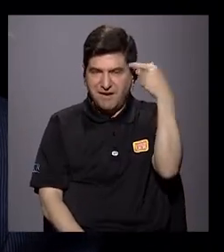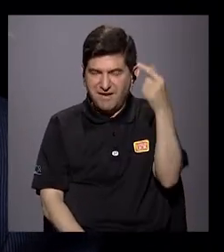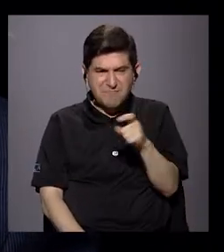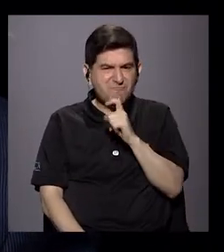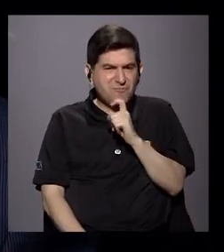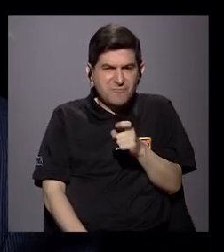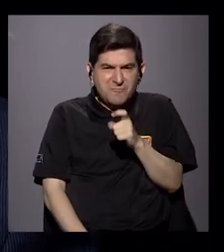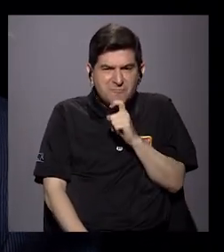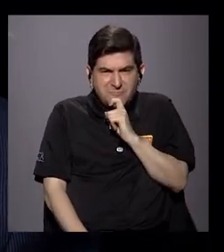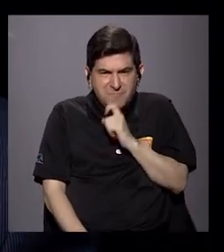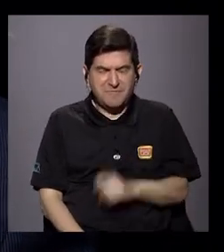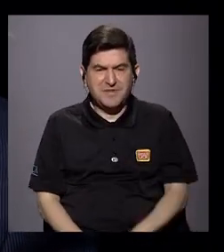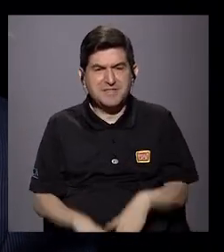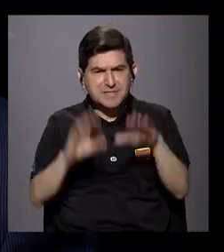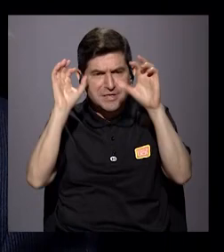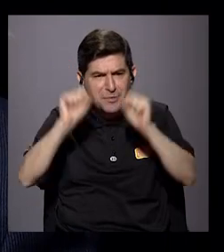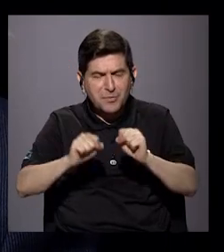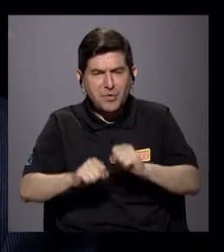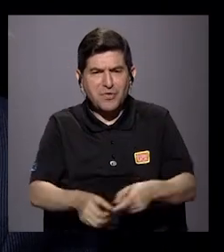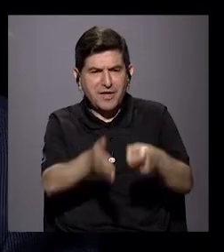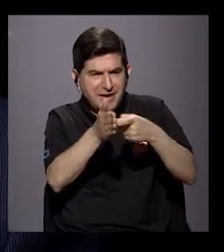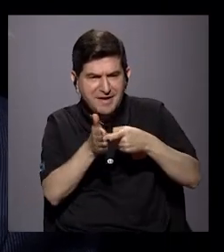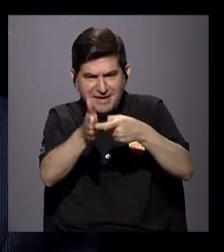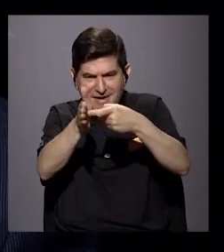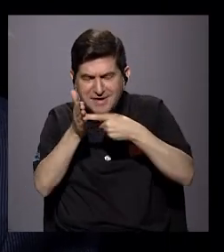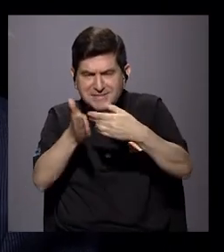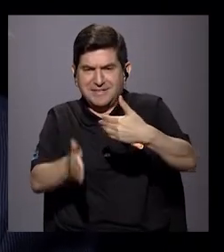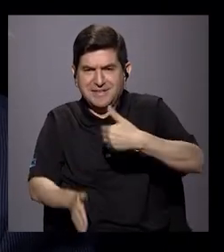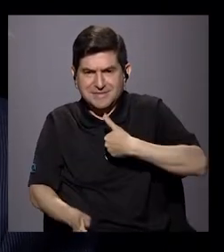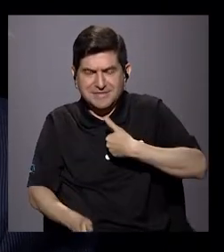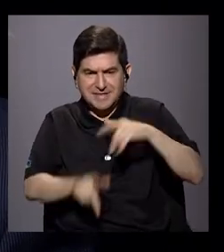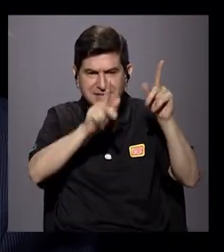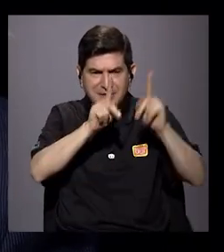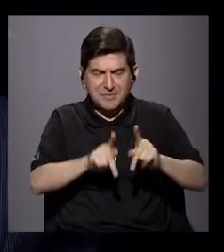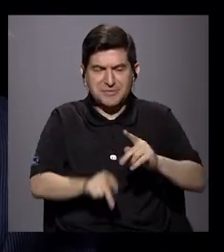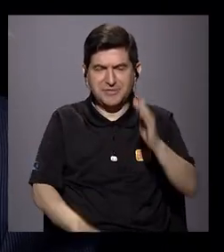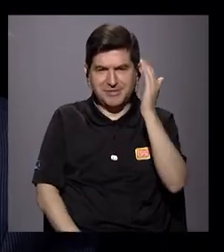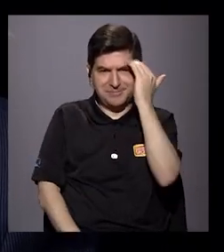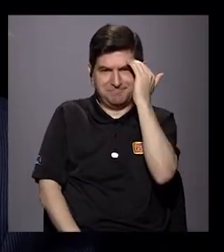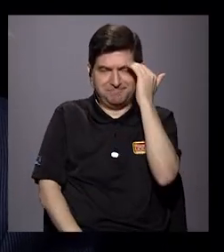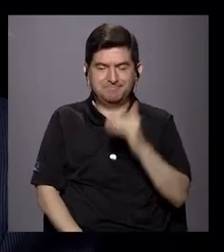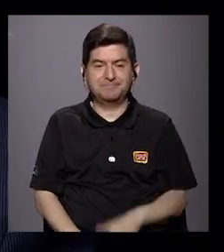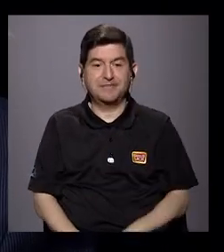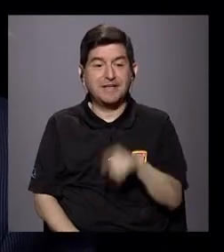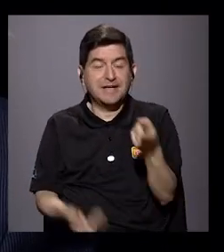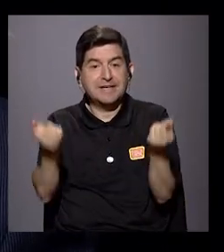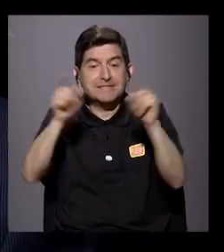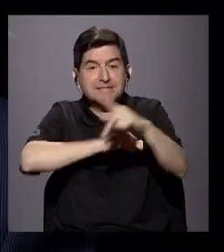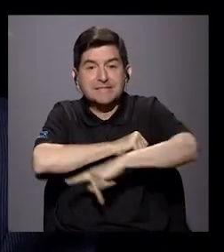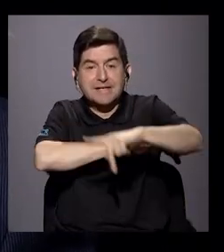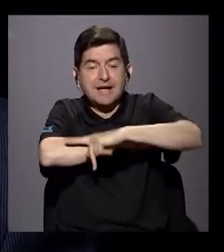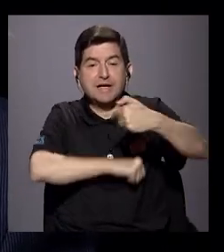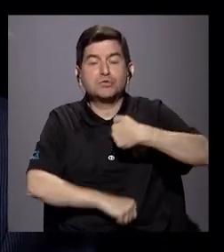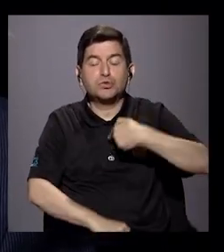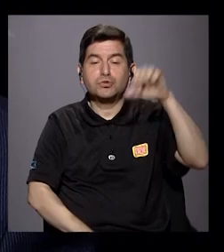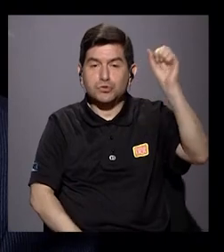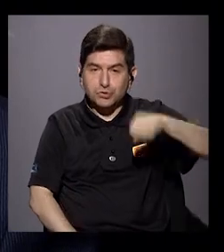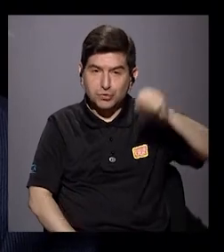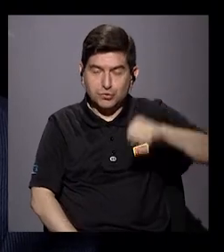lograr recoger las demandas que tienen esas personas. Y aquí en este caso, en el país, yo sí